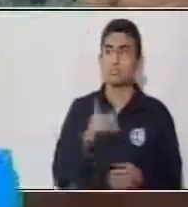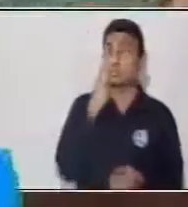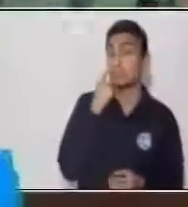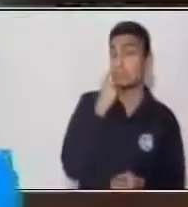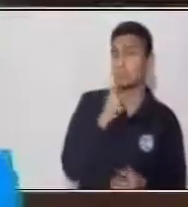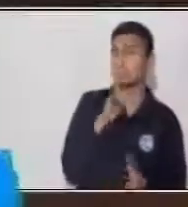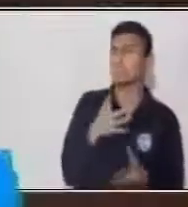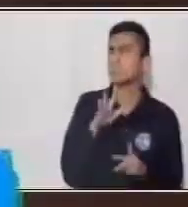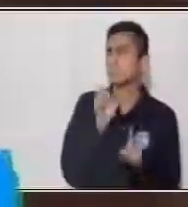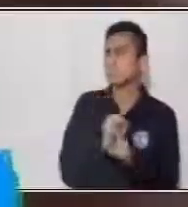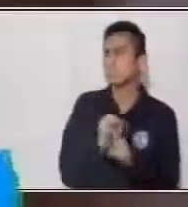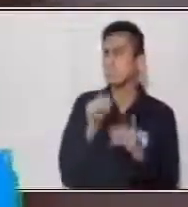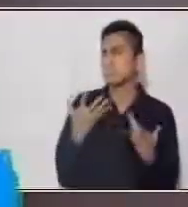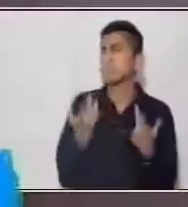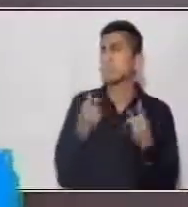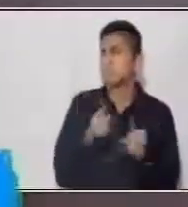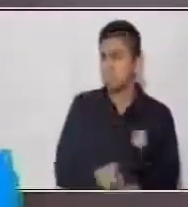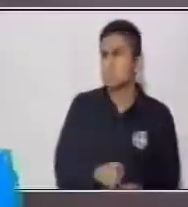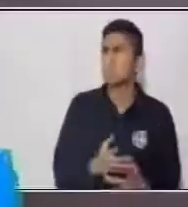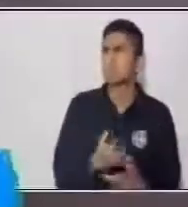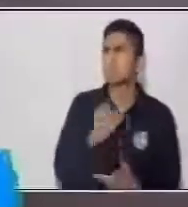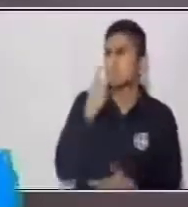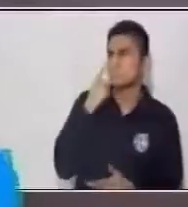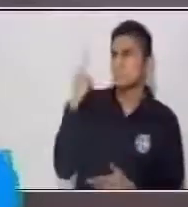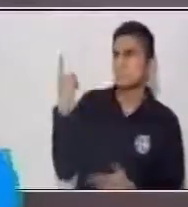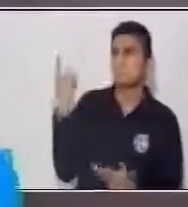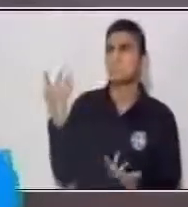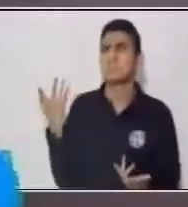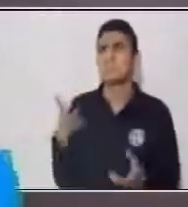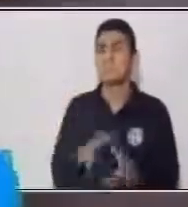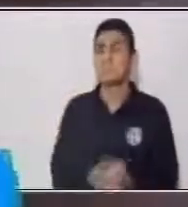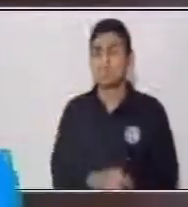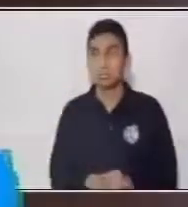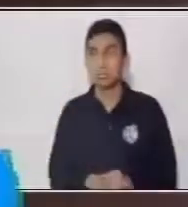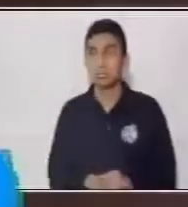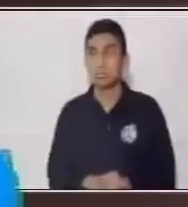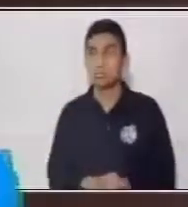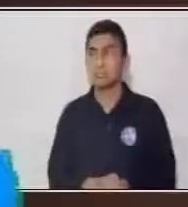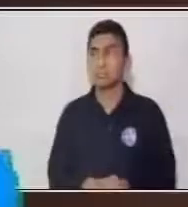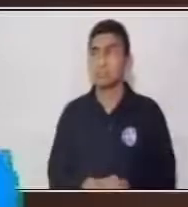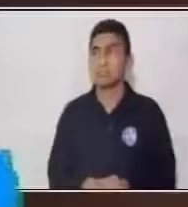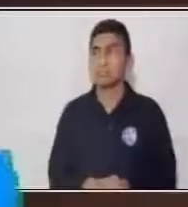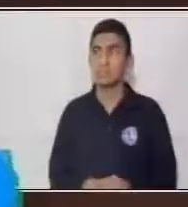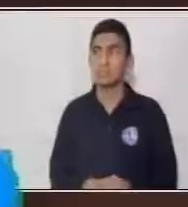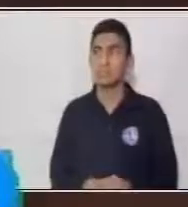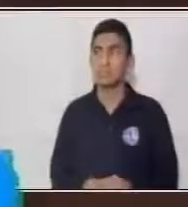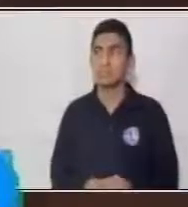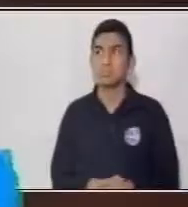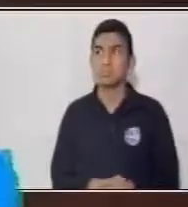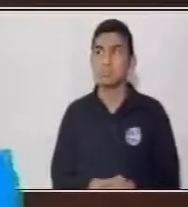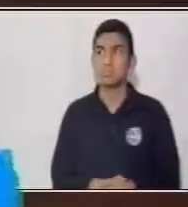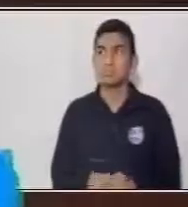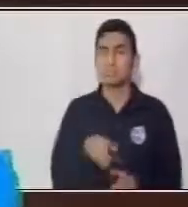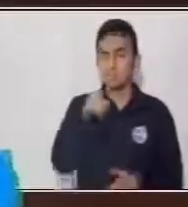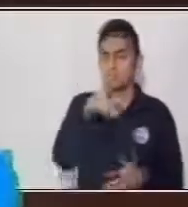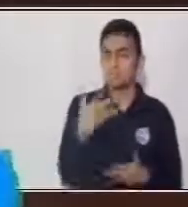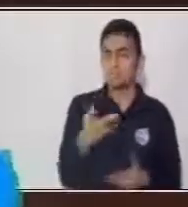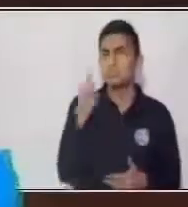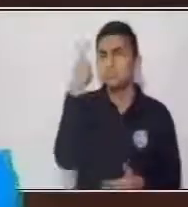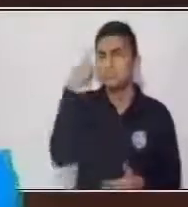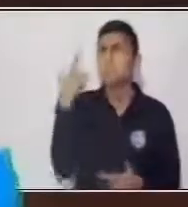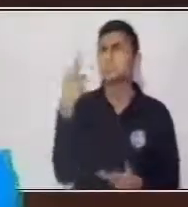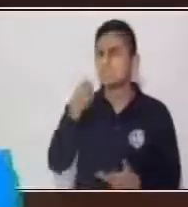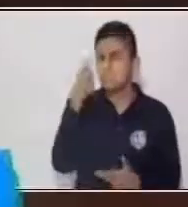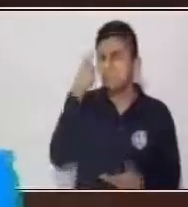¿Qué fue lo que sucedió? ¿El huevo se hundió o quedó flotando? Muy